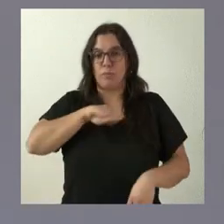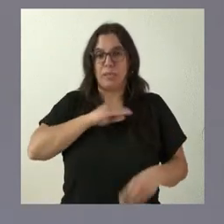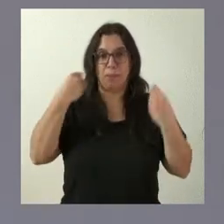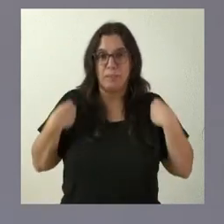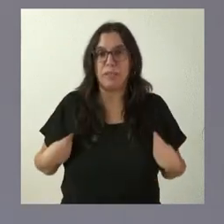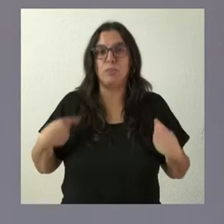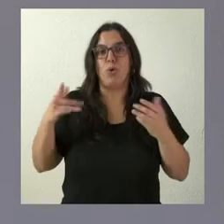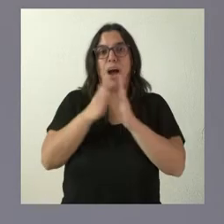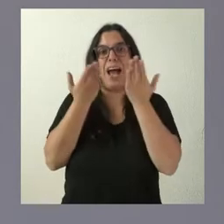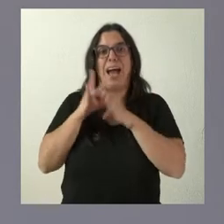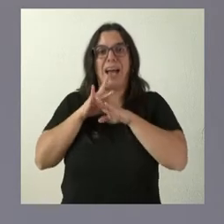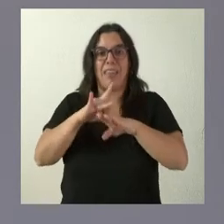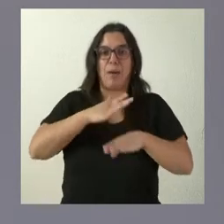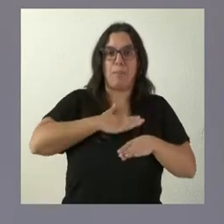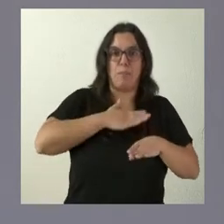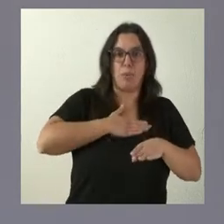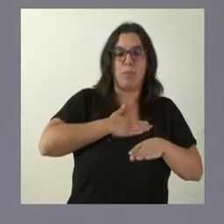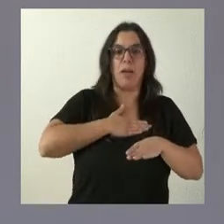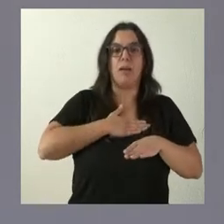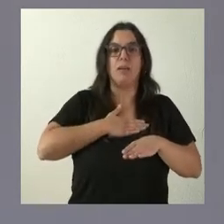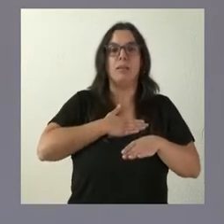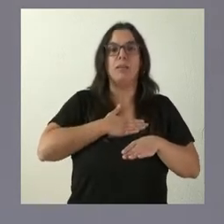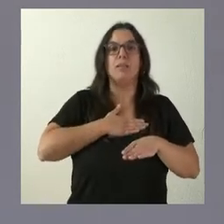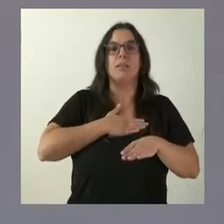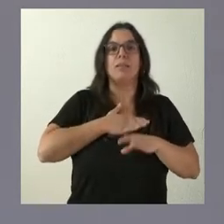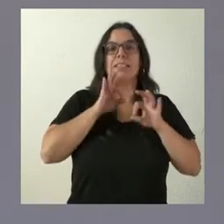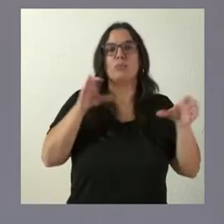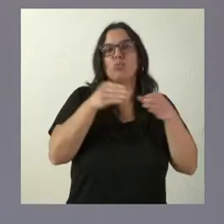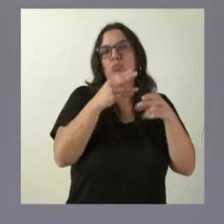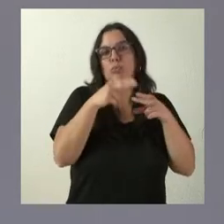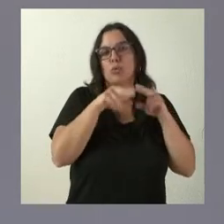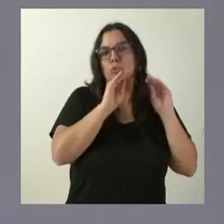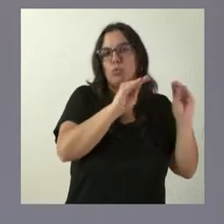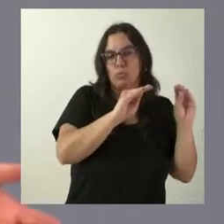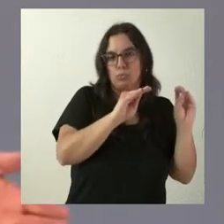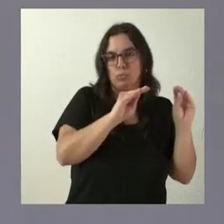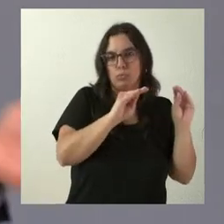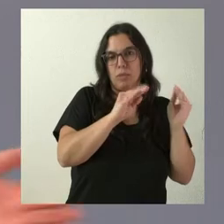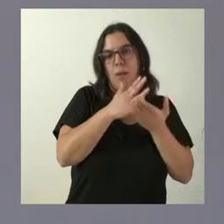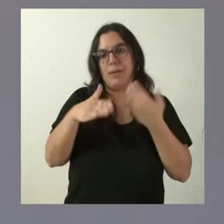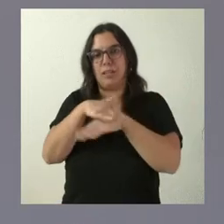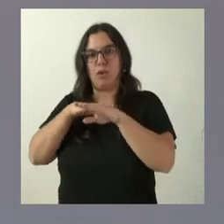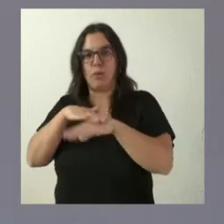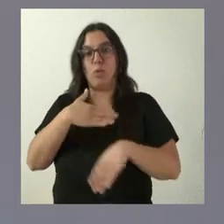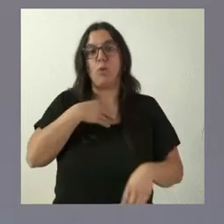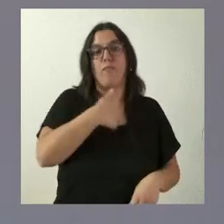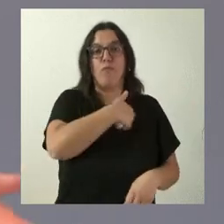donde hay una agenda propia como miembros de organizaciones políticas de personas que son o presidente del Gobierno de España, vicepresidente